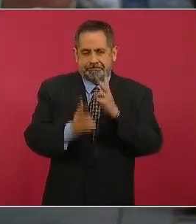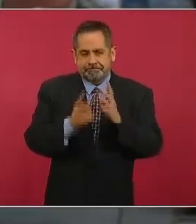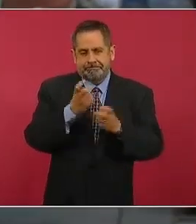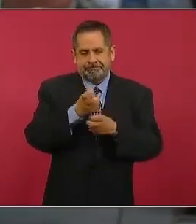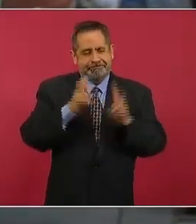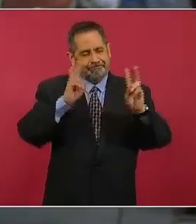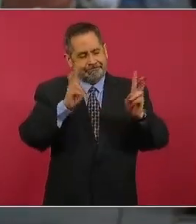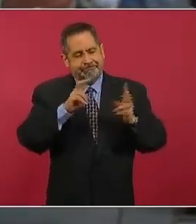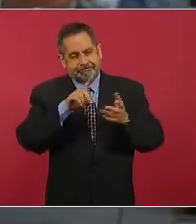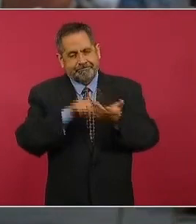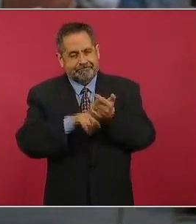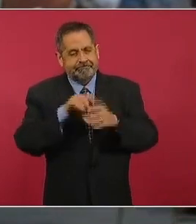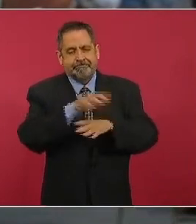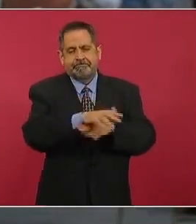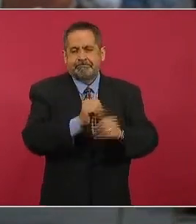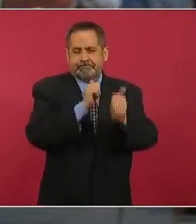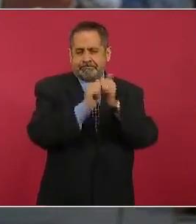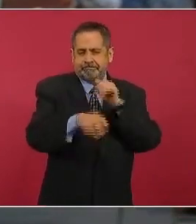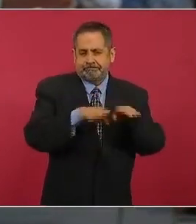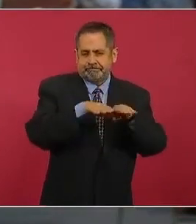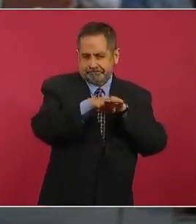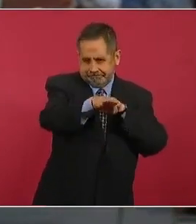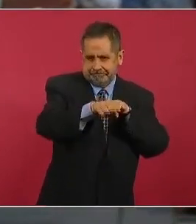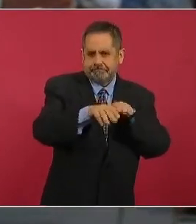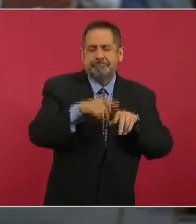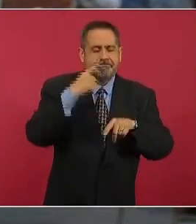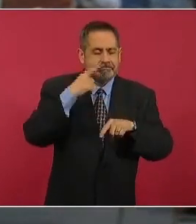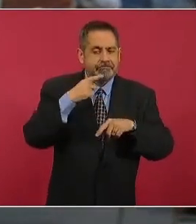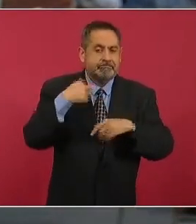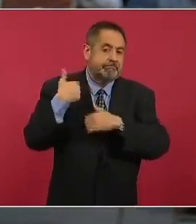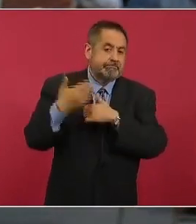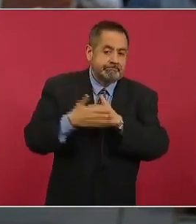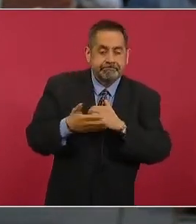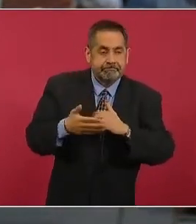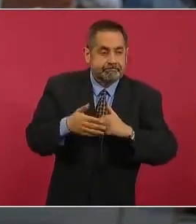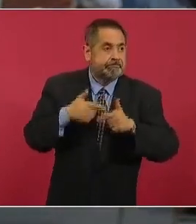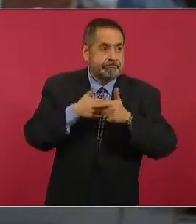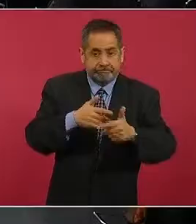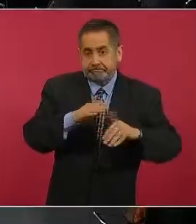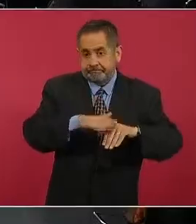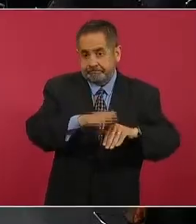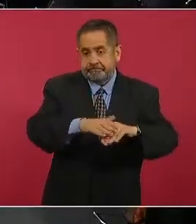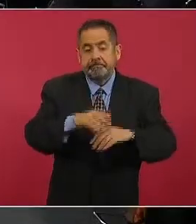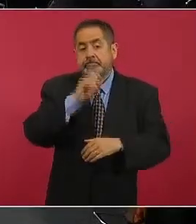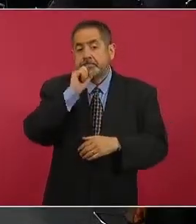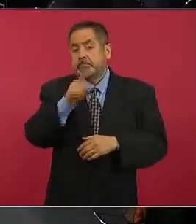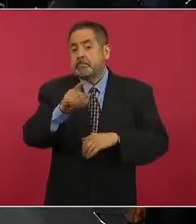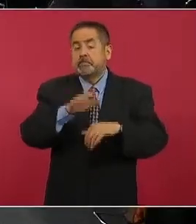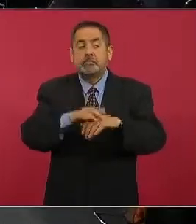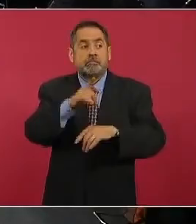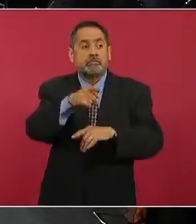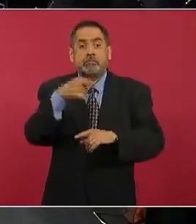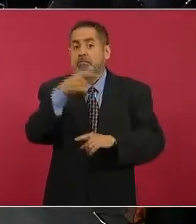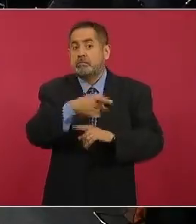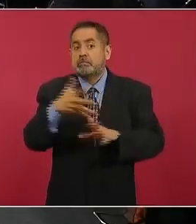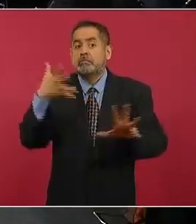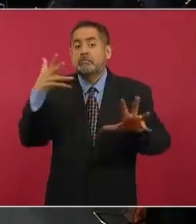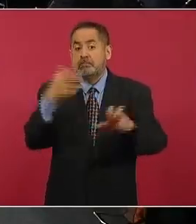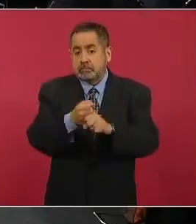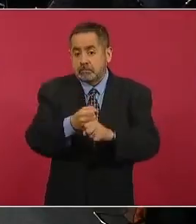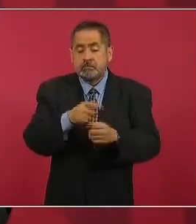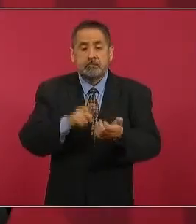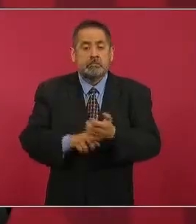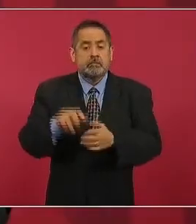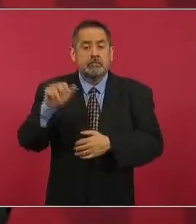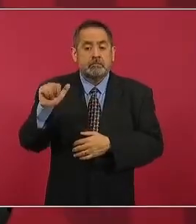sobre la carretera y que se avance y luego también cuidado porque hubo un accidente de un ADO